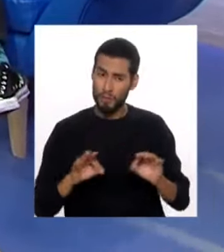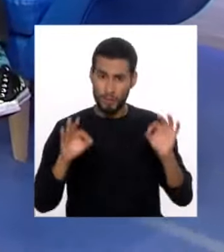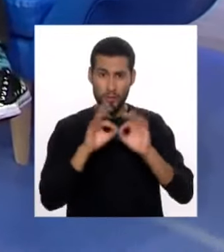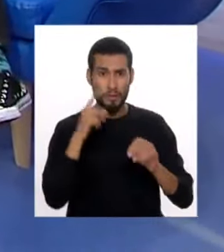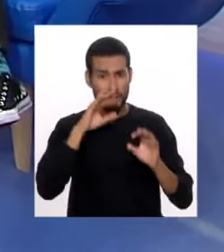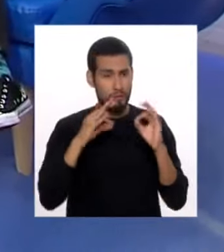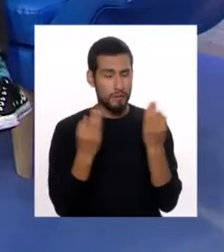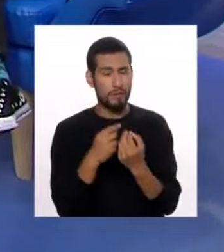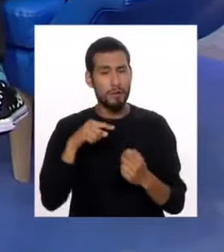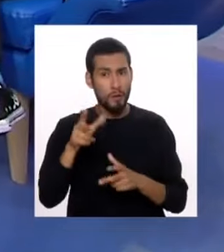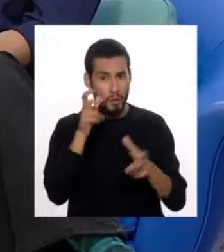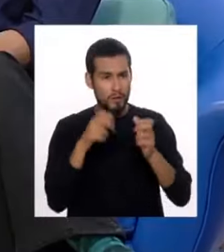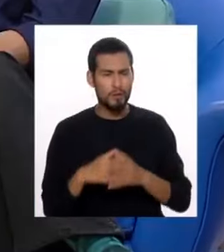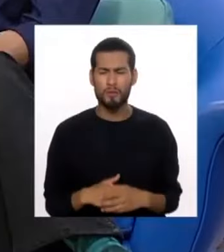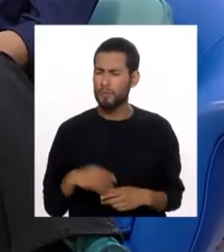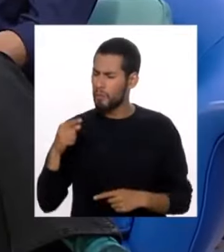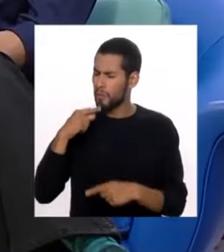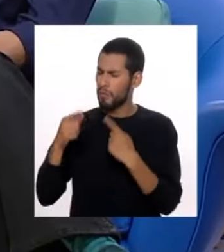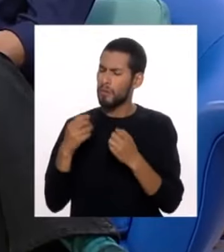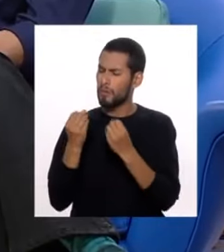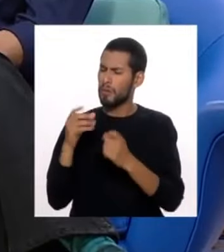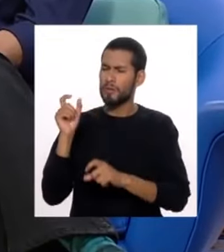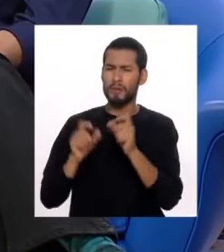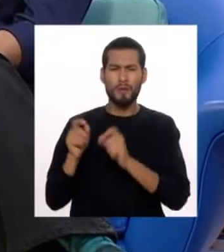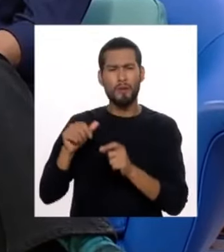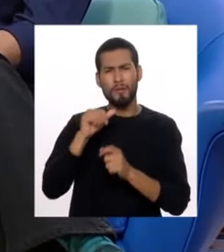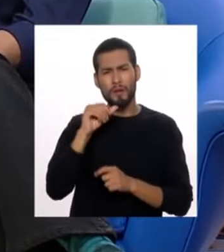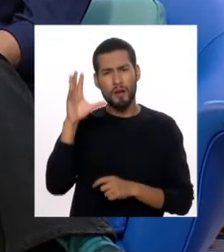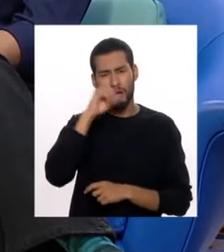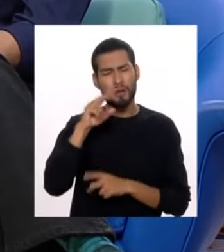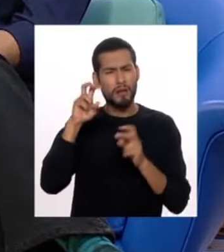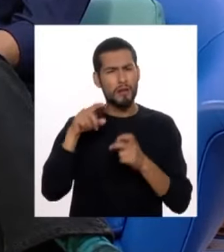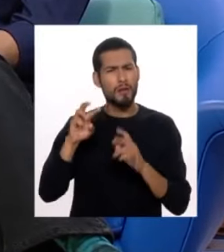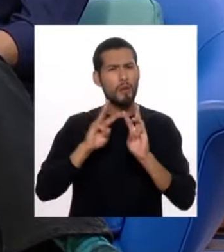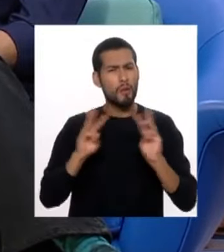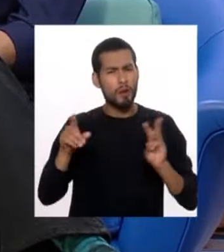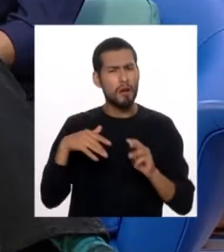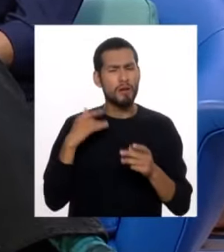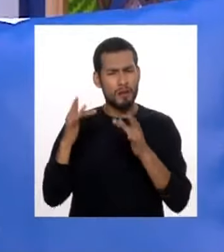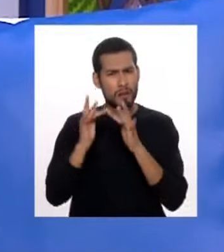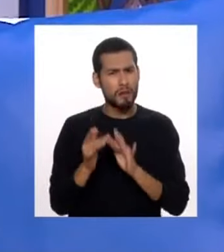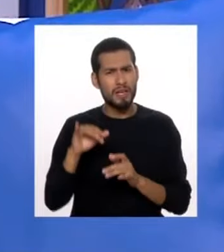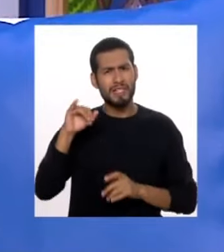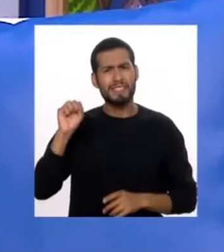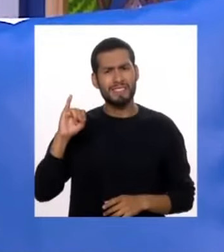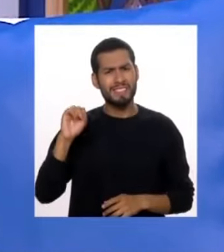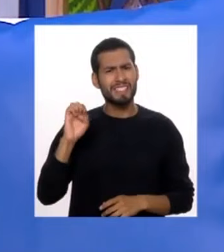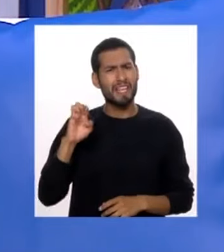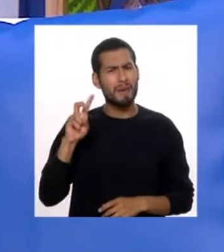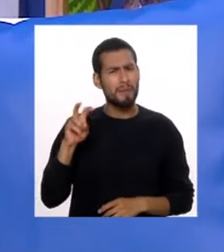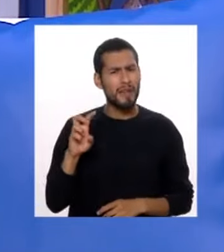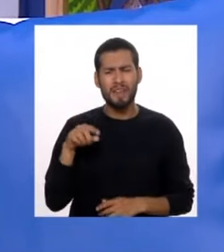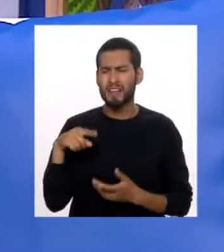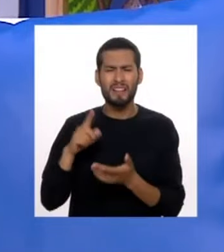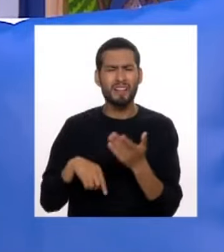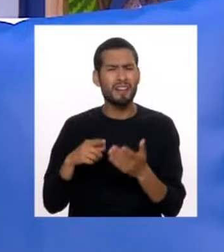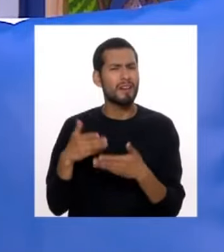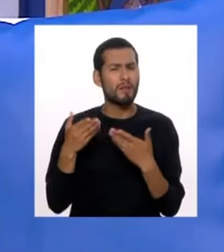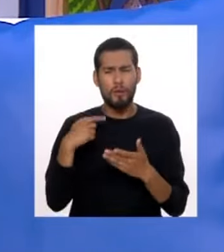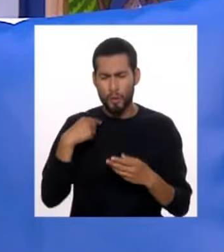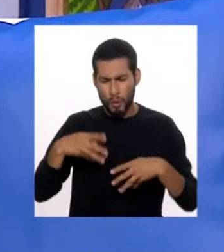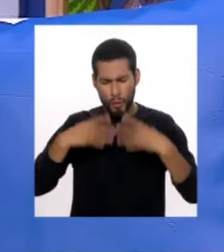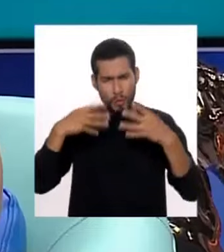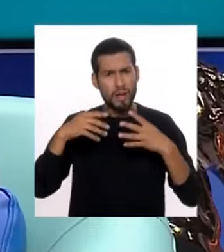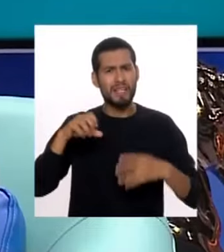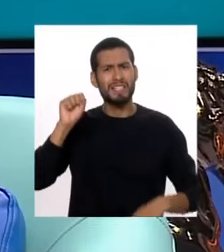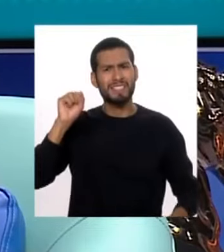para las familias escuchar estos mensajes. Cuéntanos un poco, hay muchas personas que aún no conocen la plataforma de CICB. ¿Qué es lo que encontramos cuando googleamos